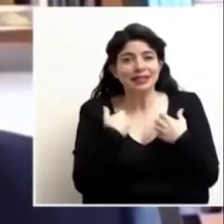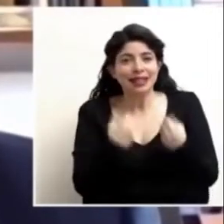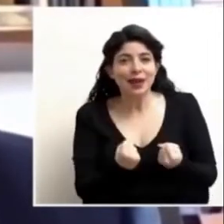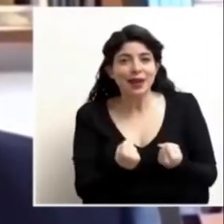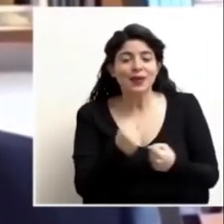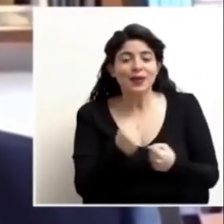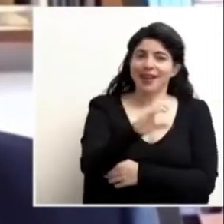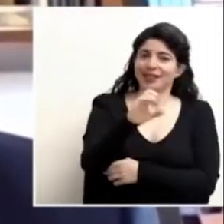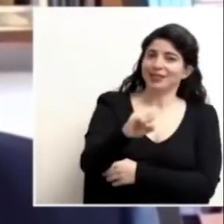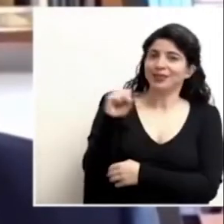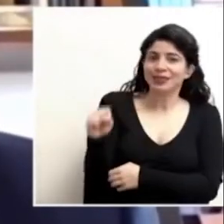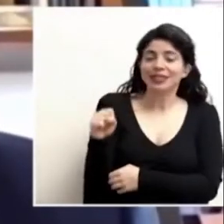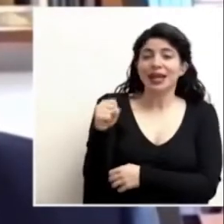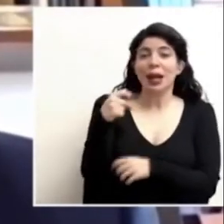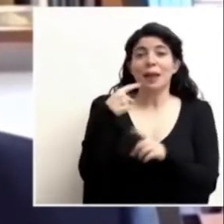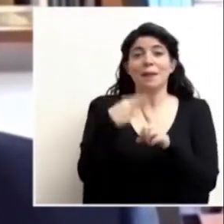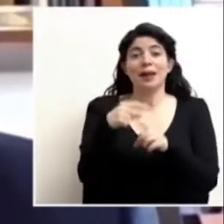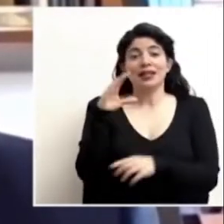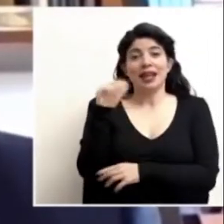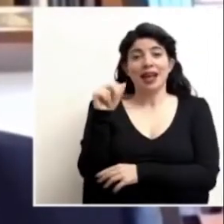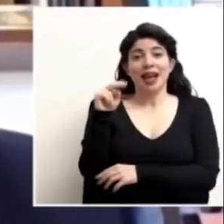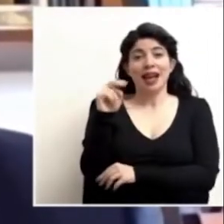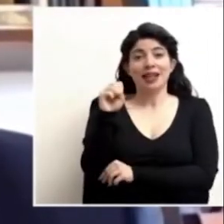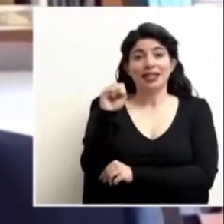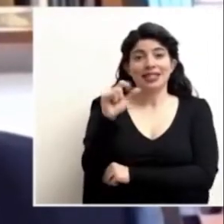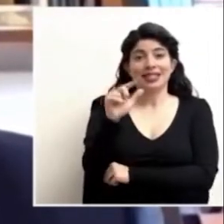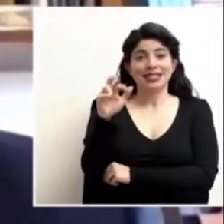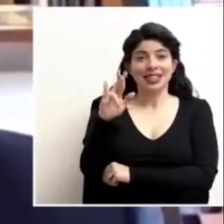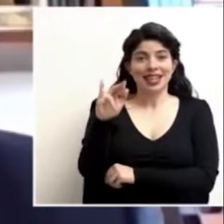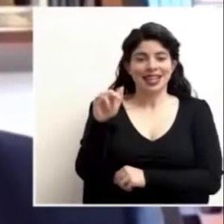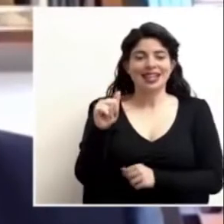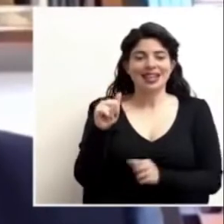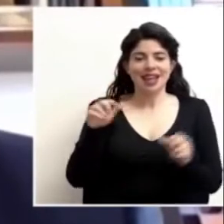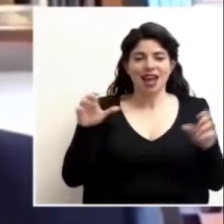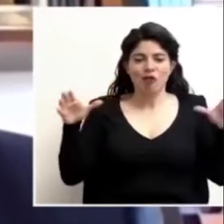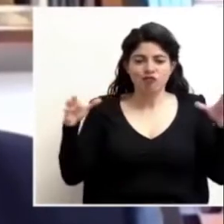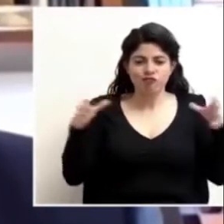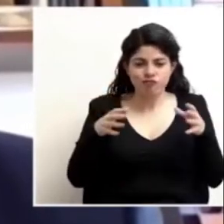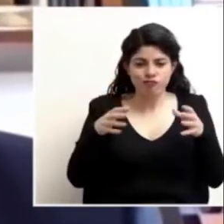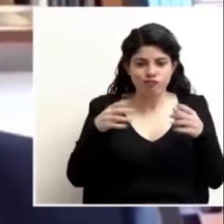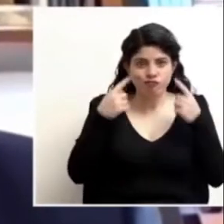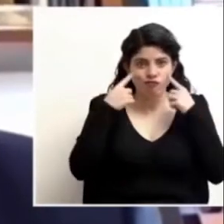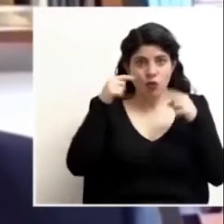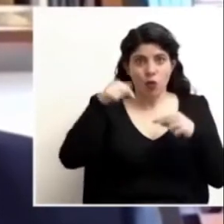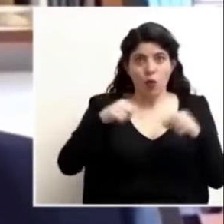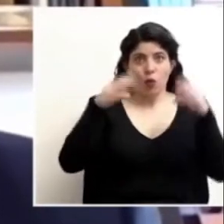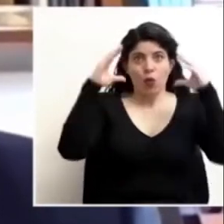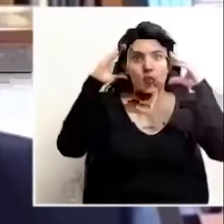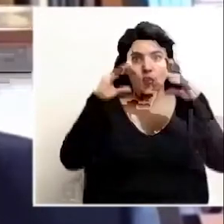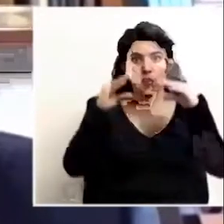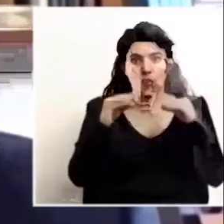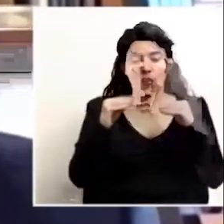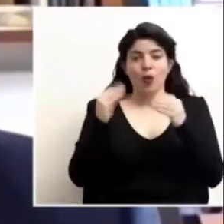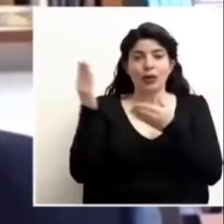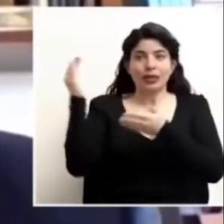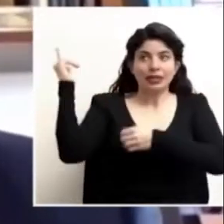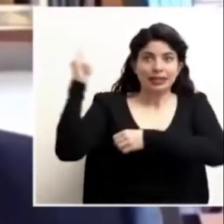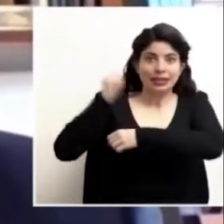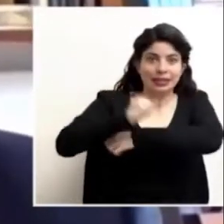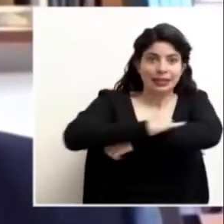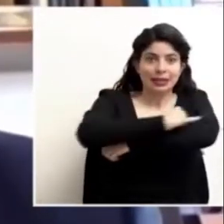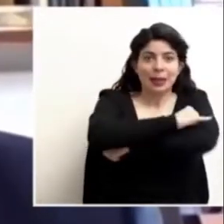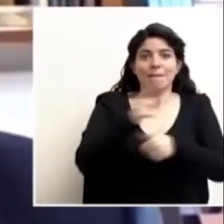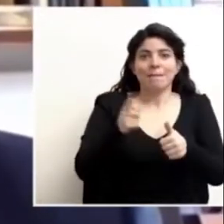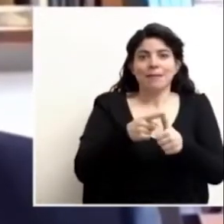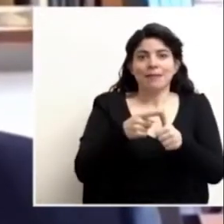Caja Costarricense, el Seguro Social y la Cancillería ha logrado que el día de hoy, en la noche, lleguen esas primeras dosis de